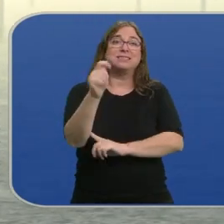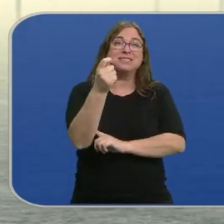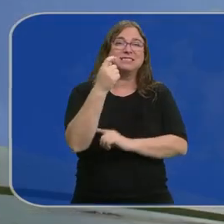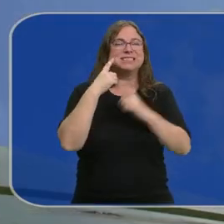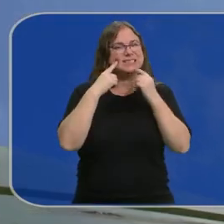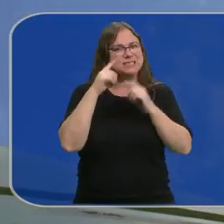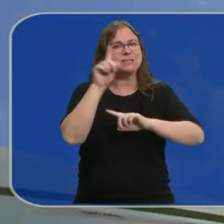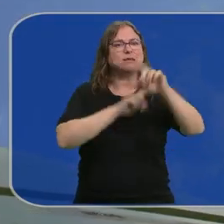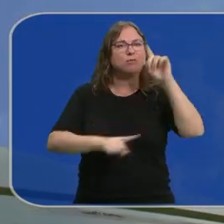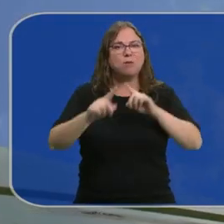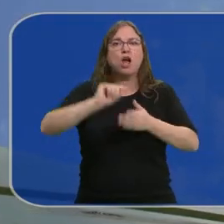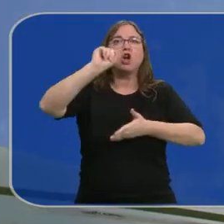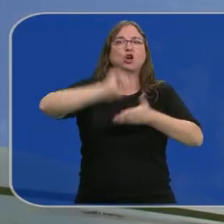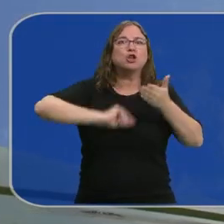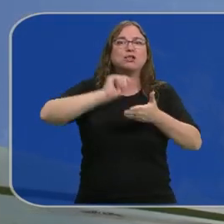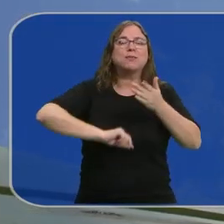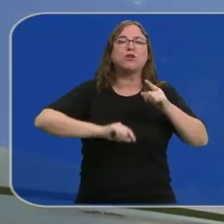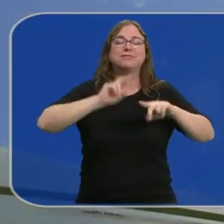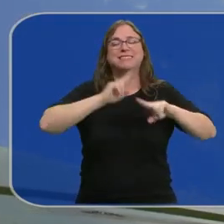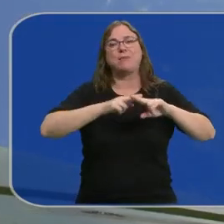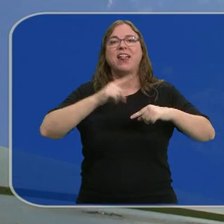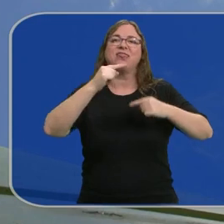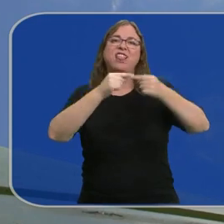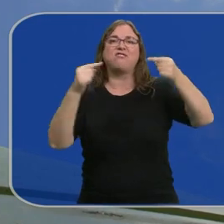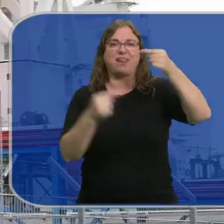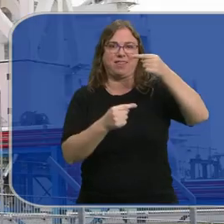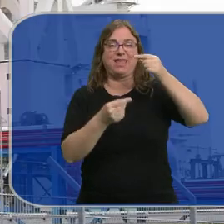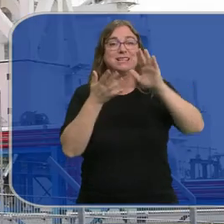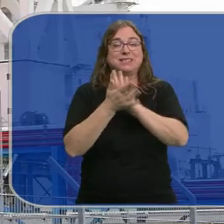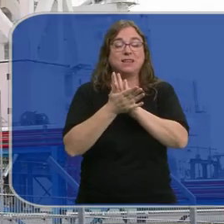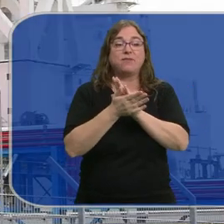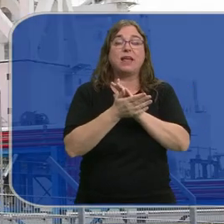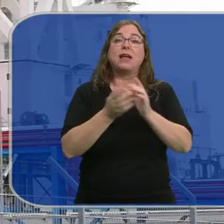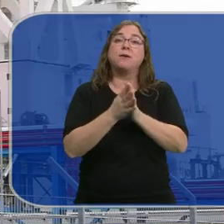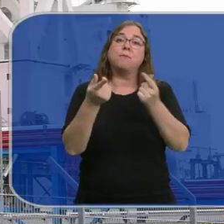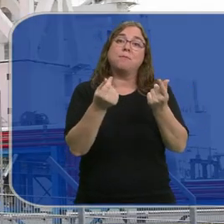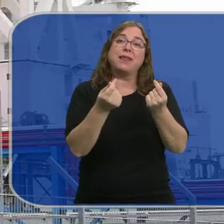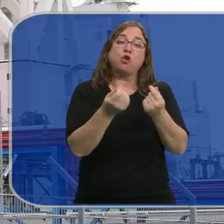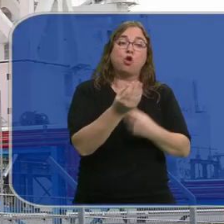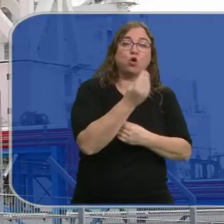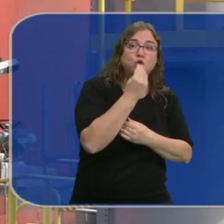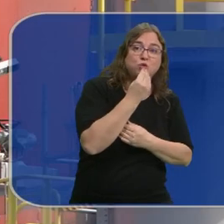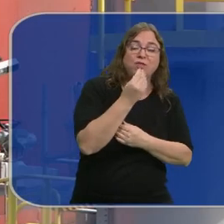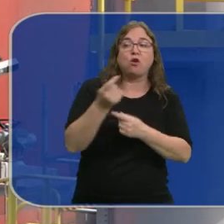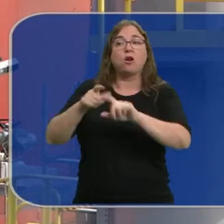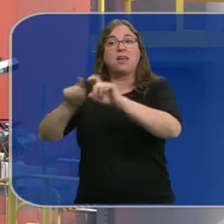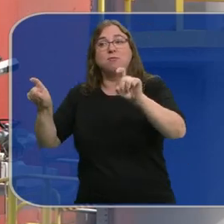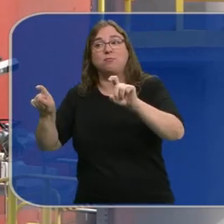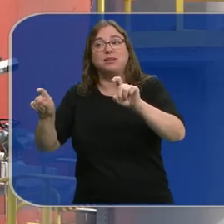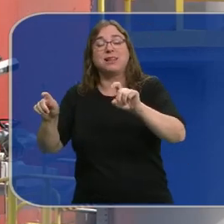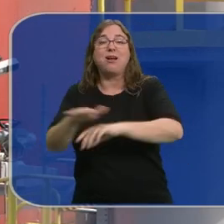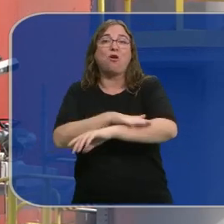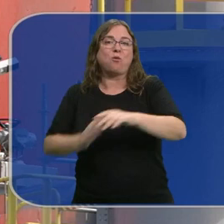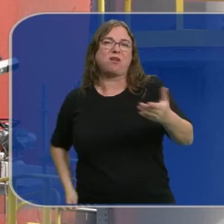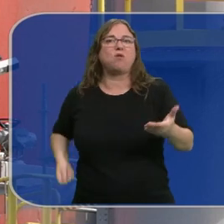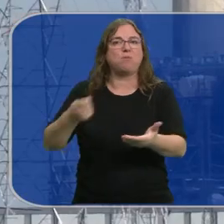salvar el gran escollo de los contratos por diferencia. Estos fijan un precio entre consumidor y productor y es el Estado el que salva la diferencia.